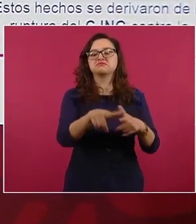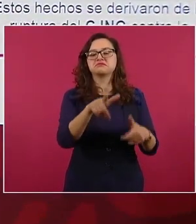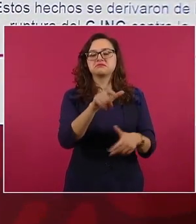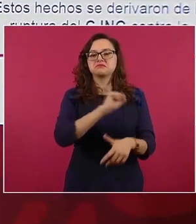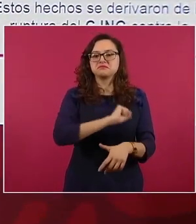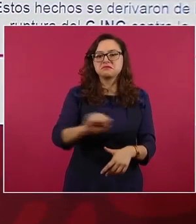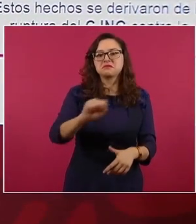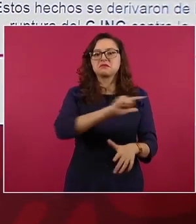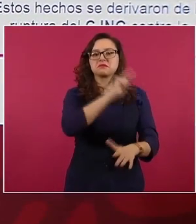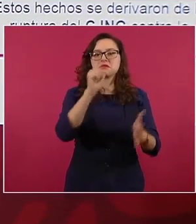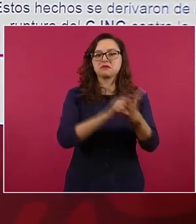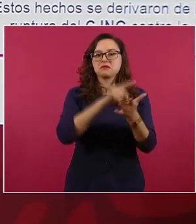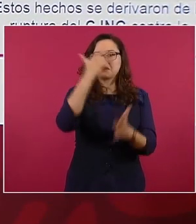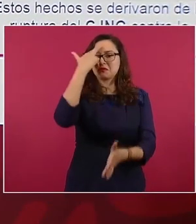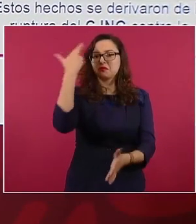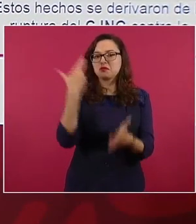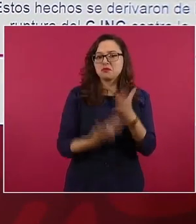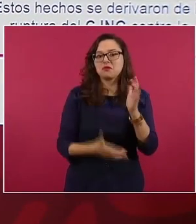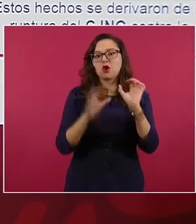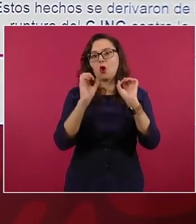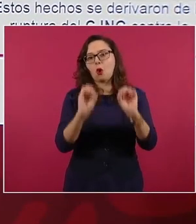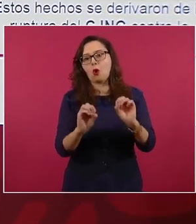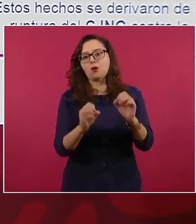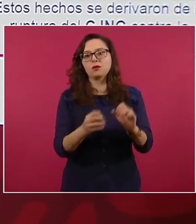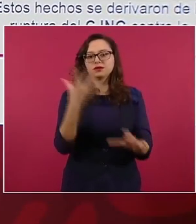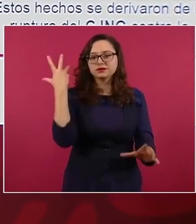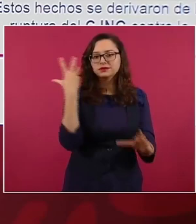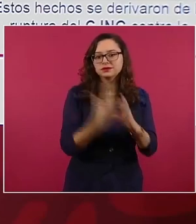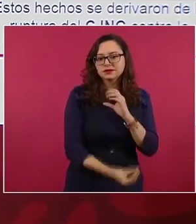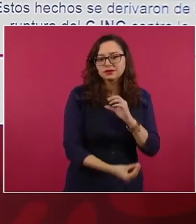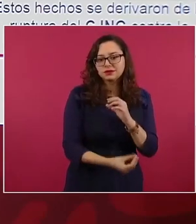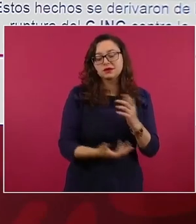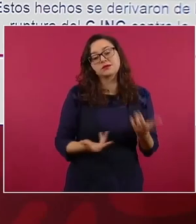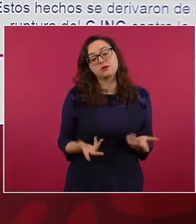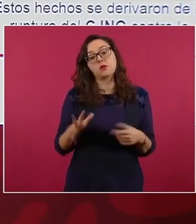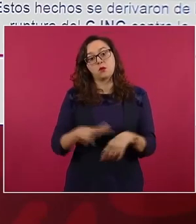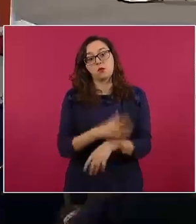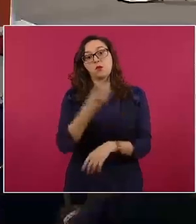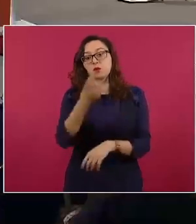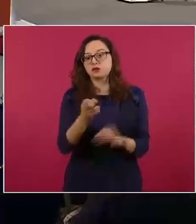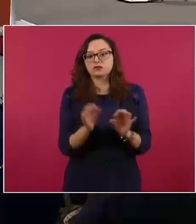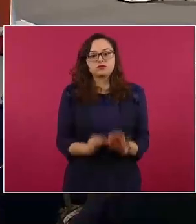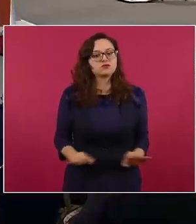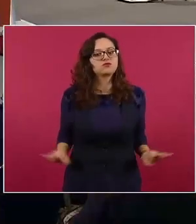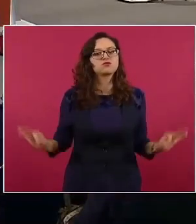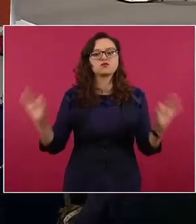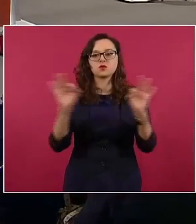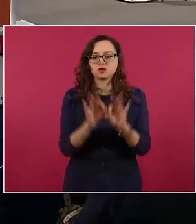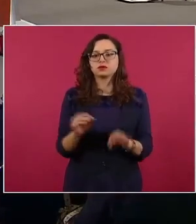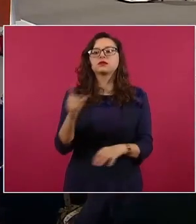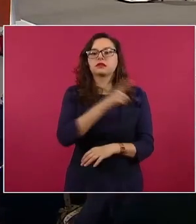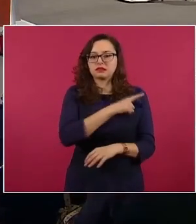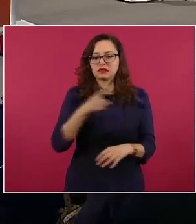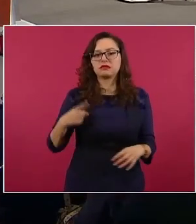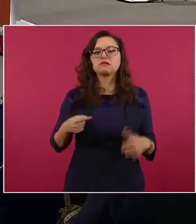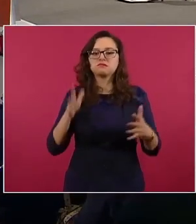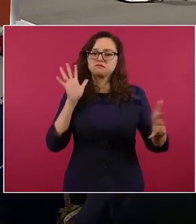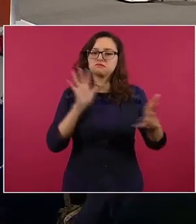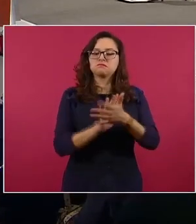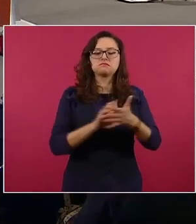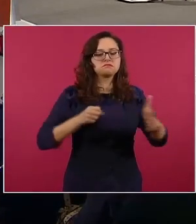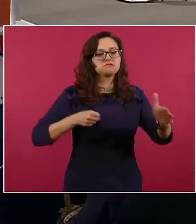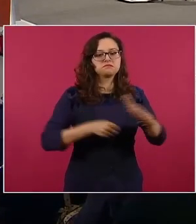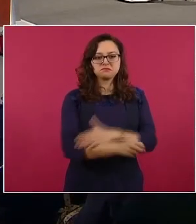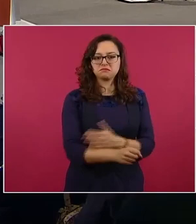López y la consejera jurídica en defensa de la prisión preventiva oficiosa. Siguiente.